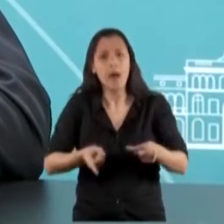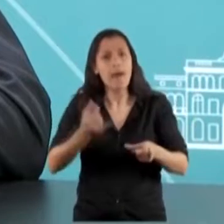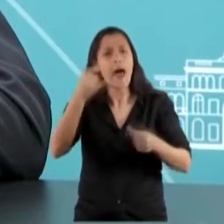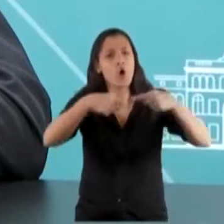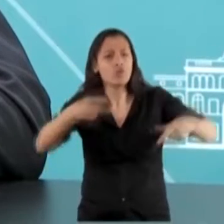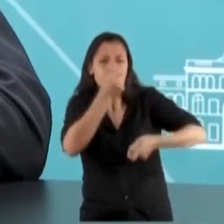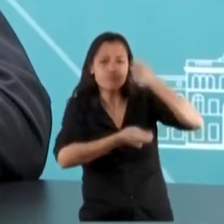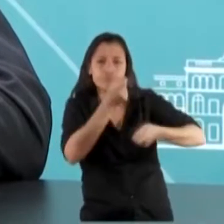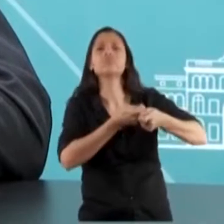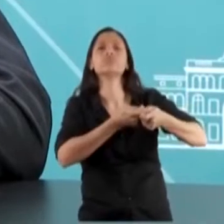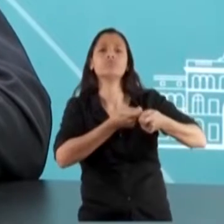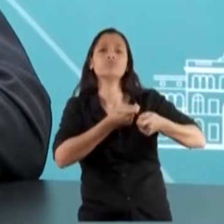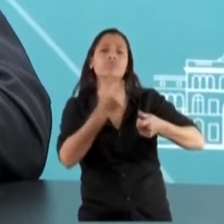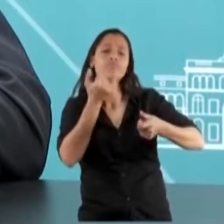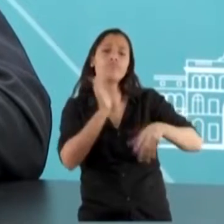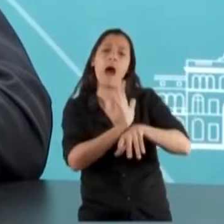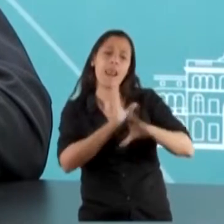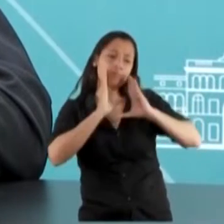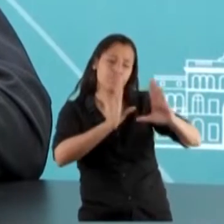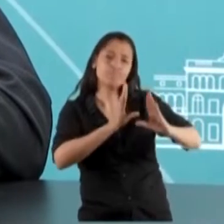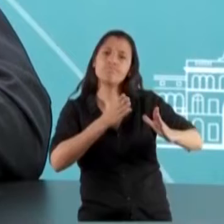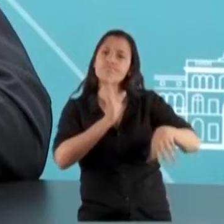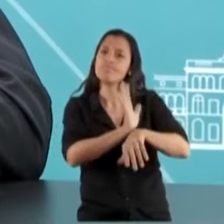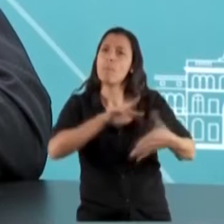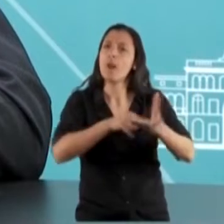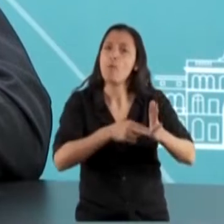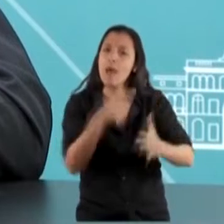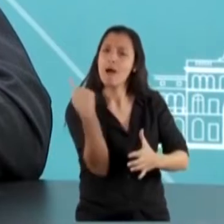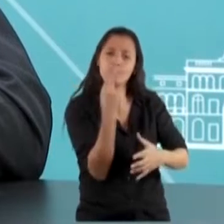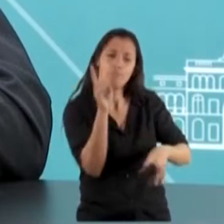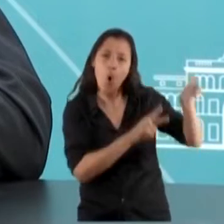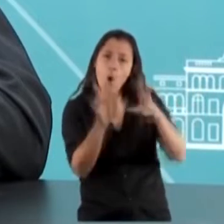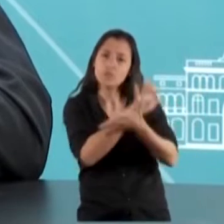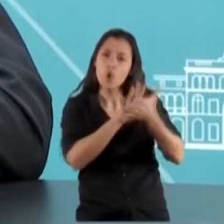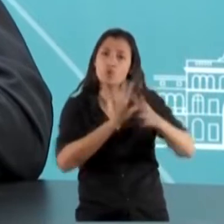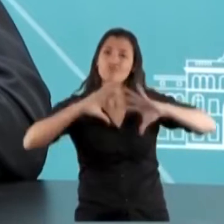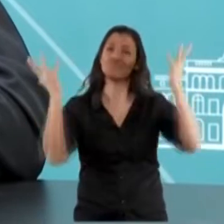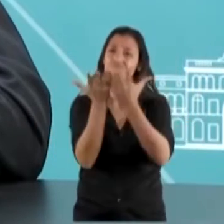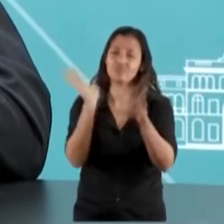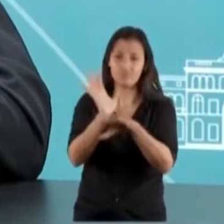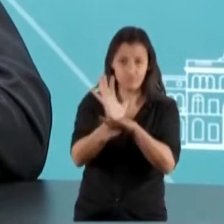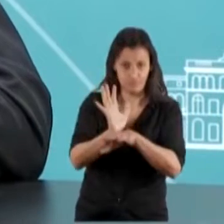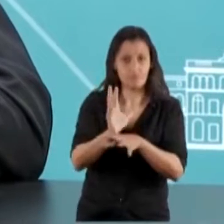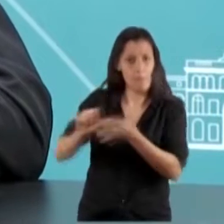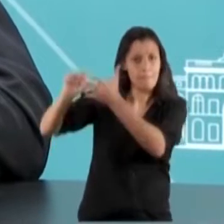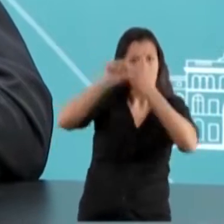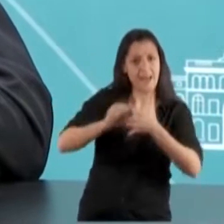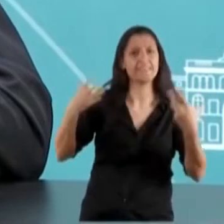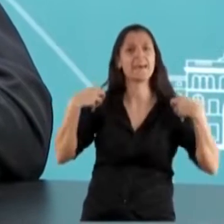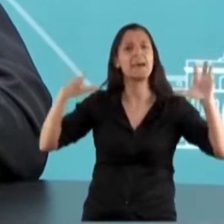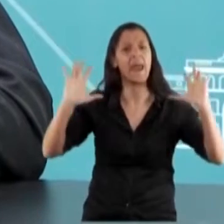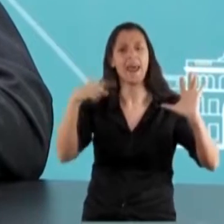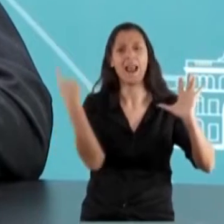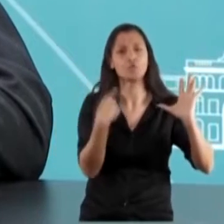abordajes sistémicos a problemas globales que se están dando en todos los países, que son